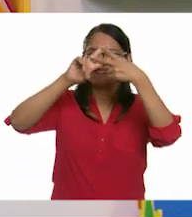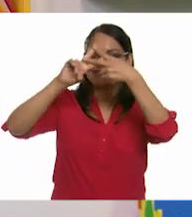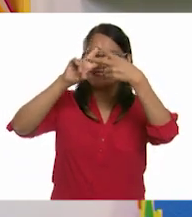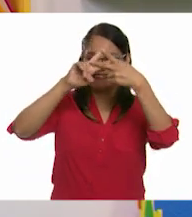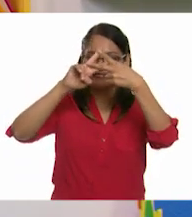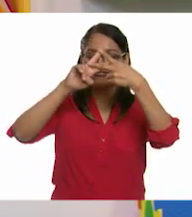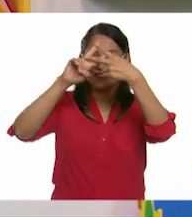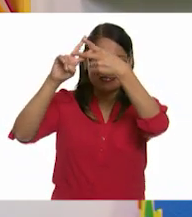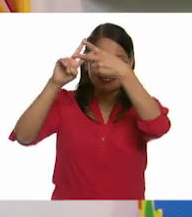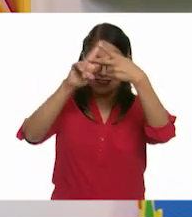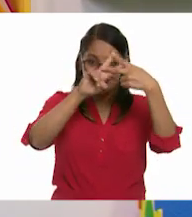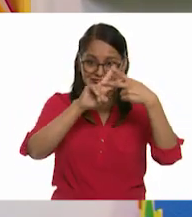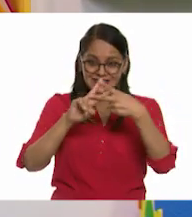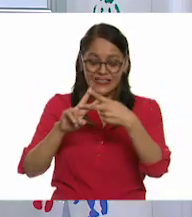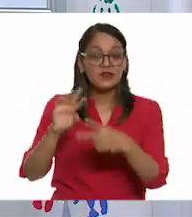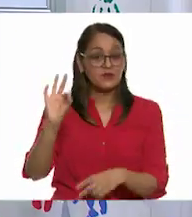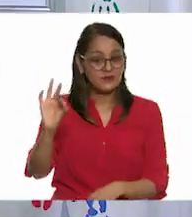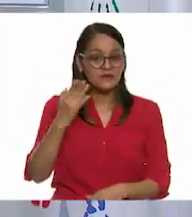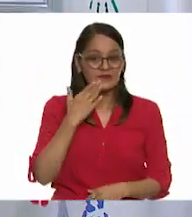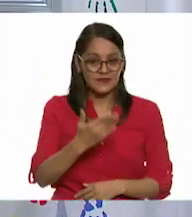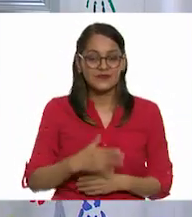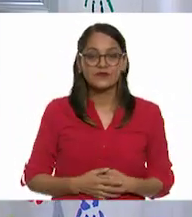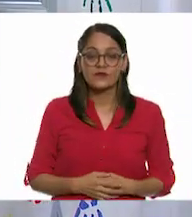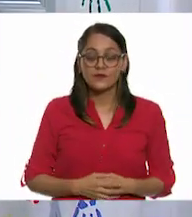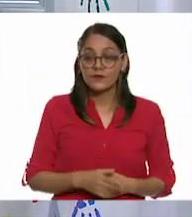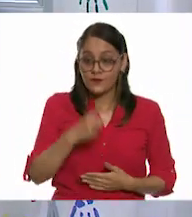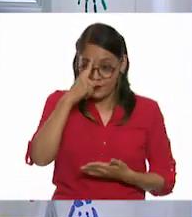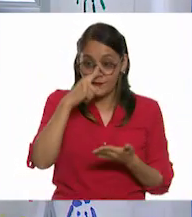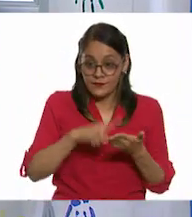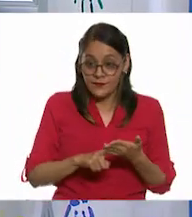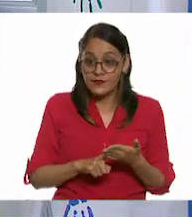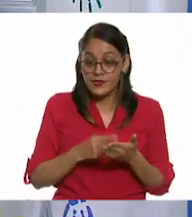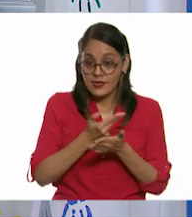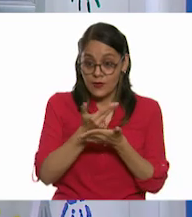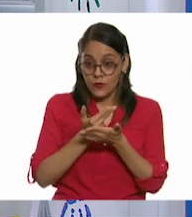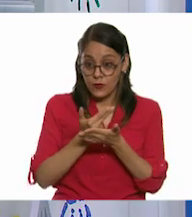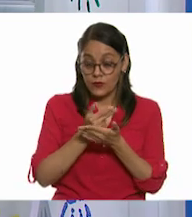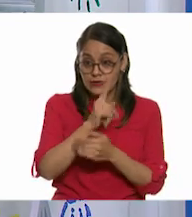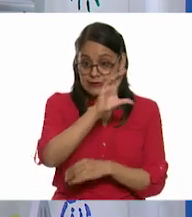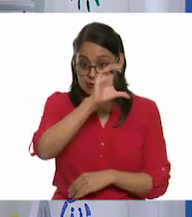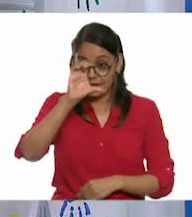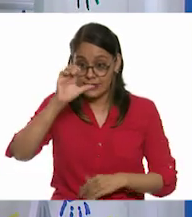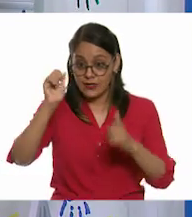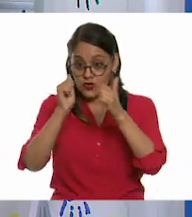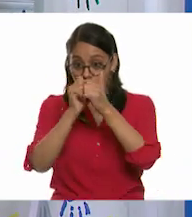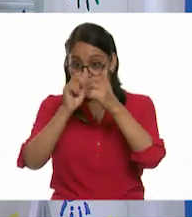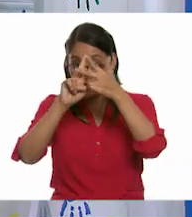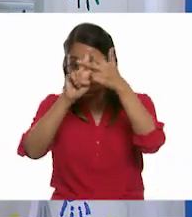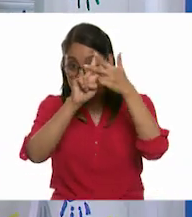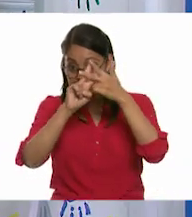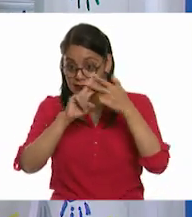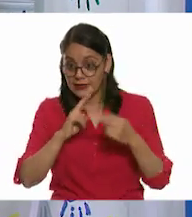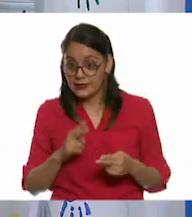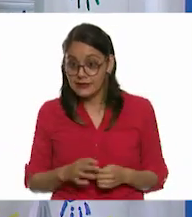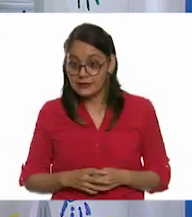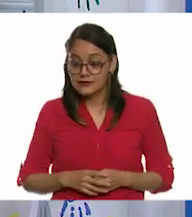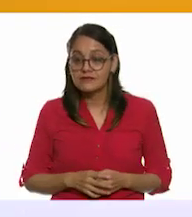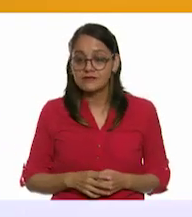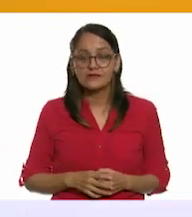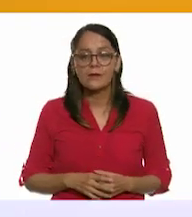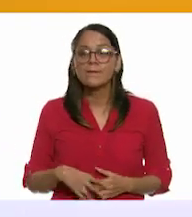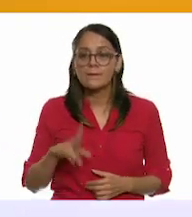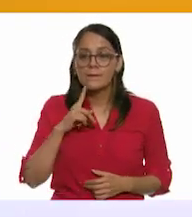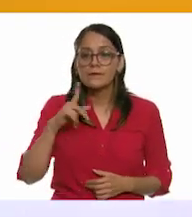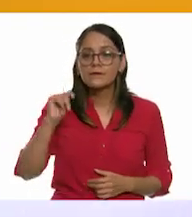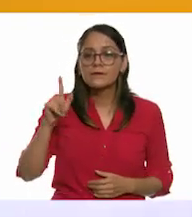cielo lleno de estrellas? Sí. Vamos a ver. ¿Creen que el dibujo de Rita sea un cielo lleno de estrellas? Sí. Sí, sí, sí. Vamos a ver